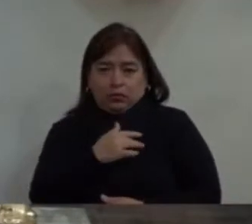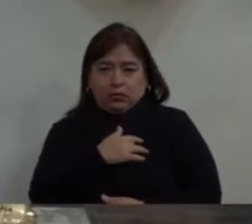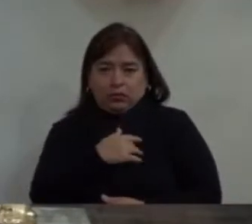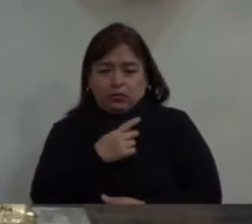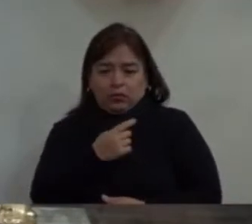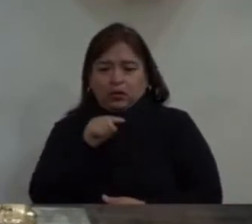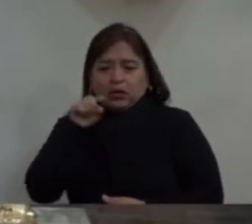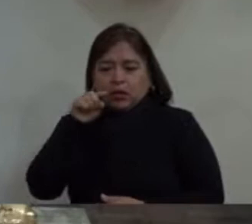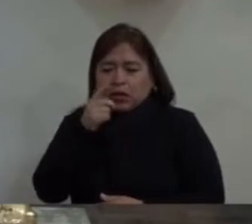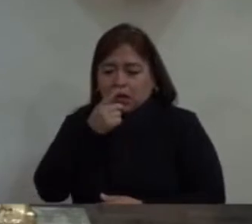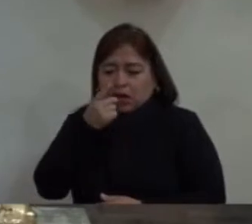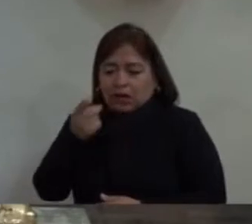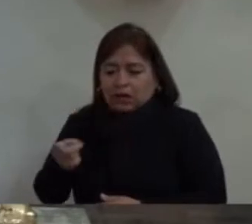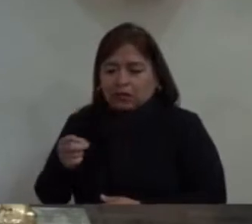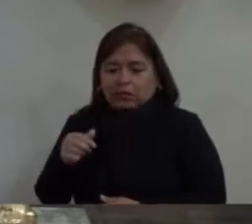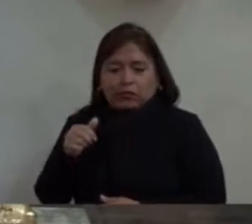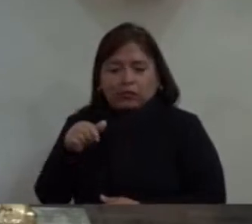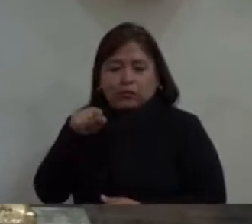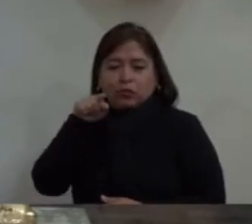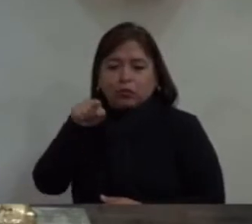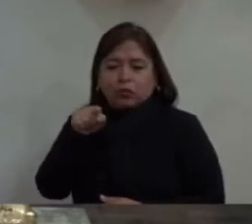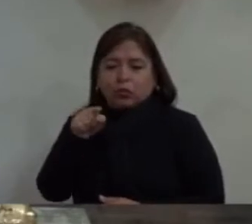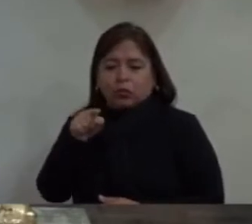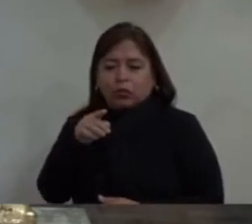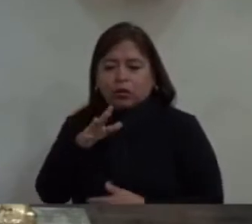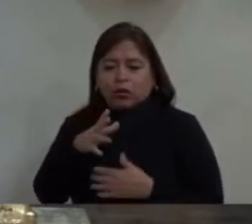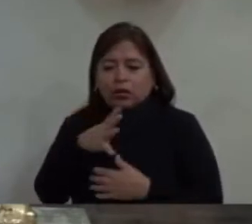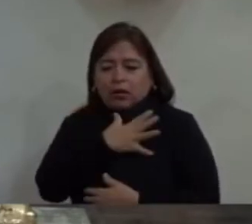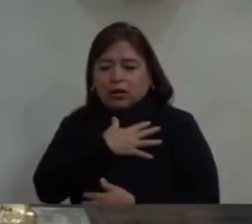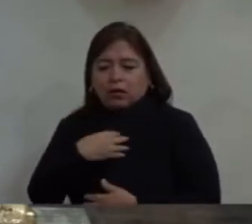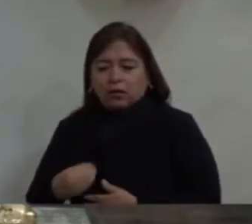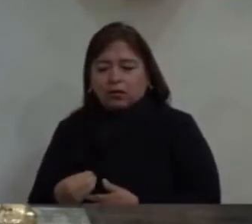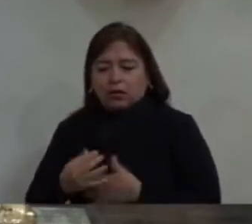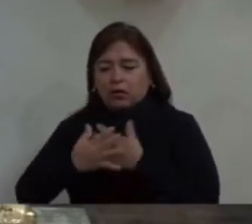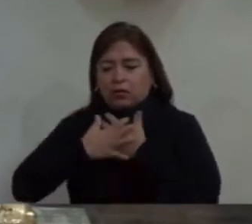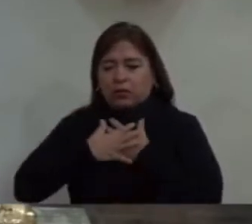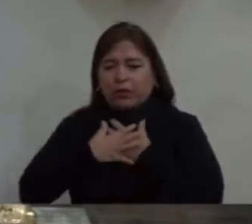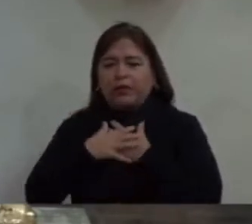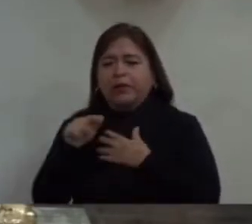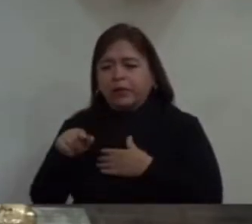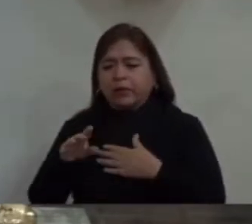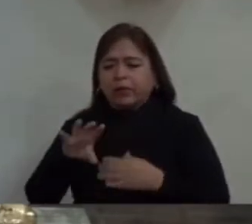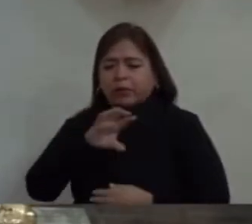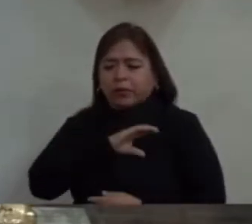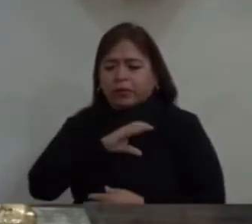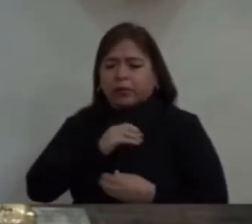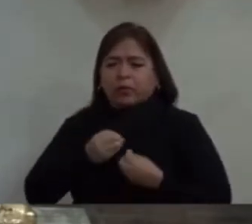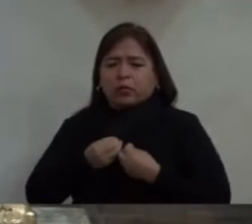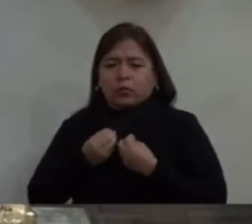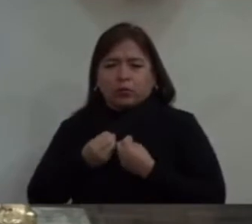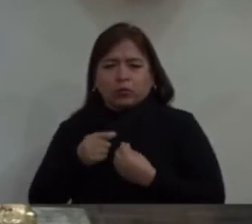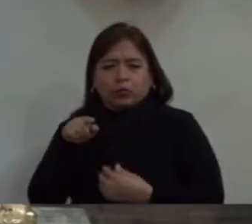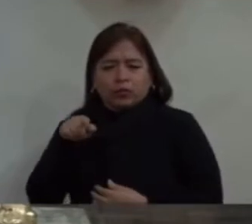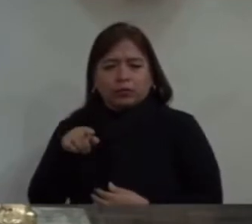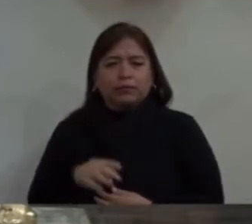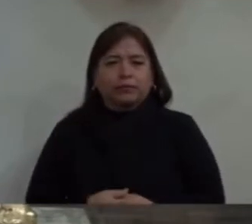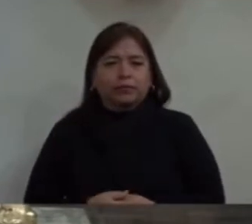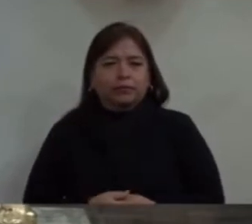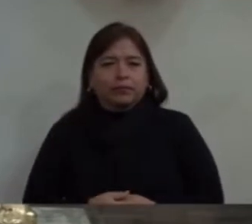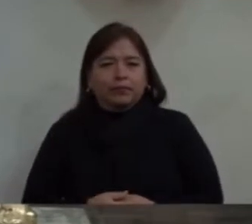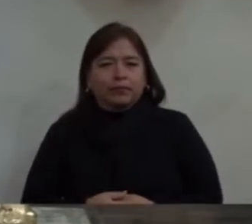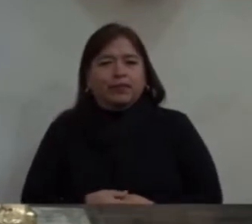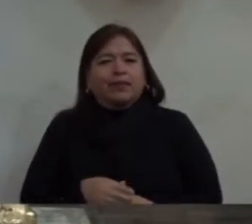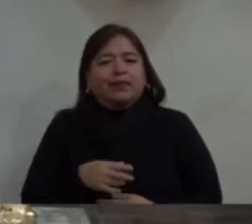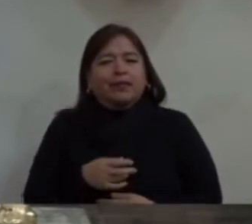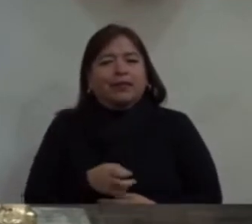mi Hijo amado, yo te quiero mucho. Esos son los regalos del